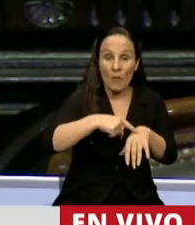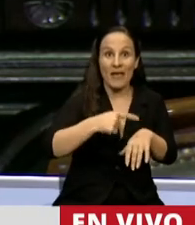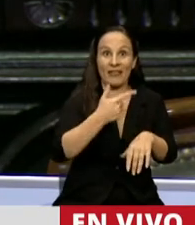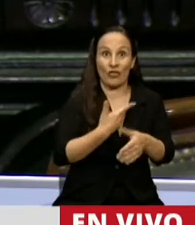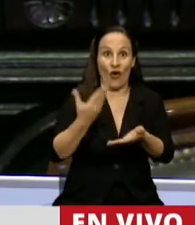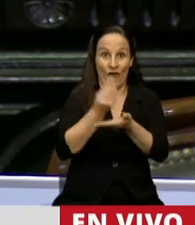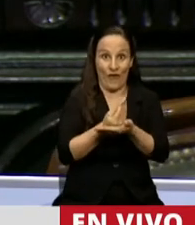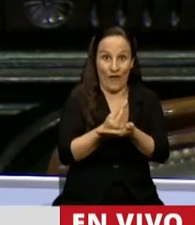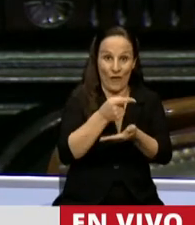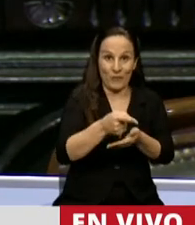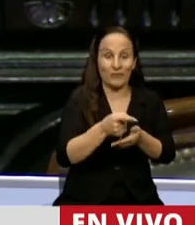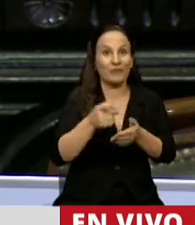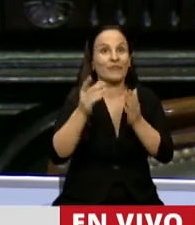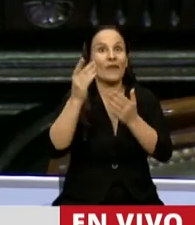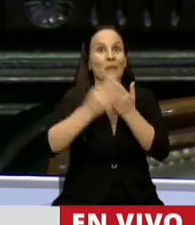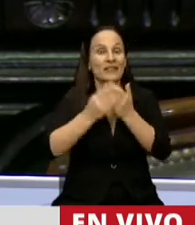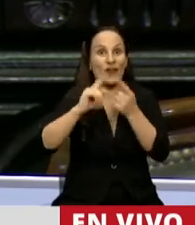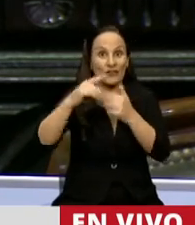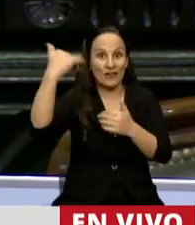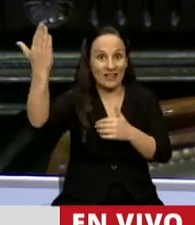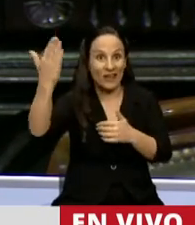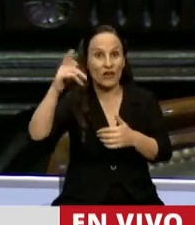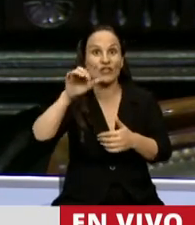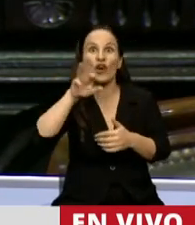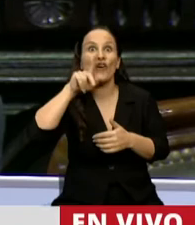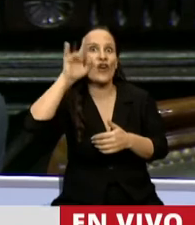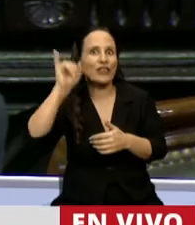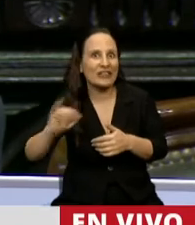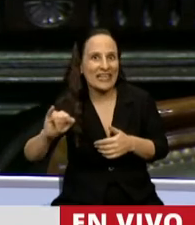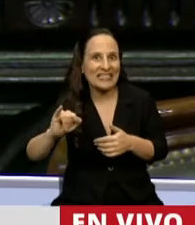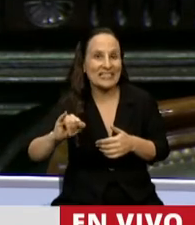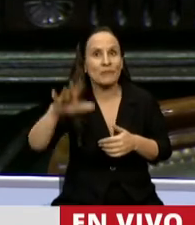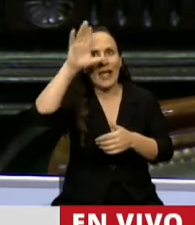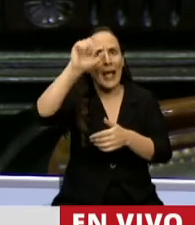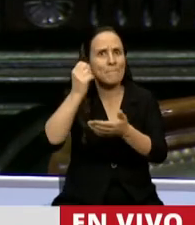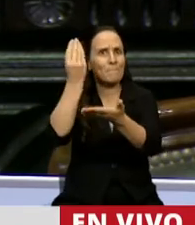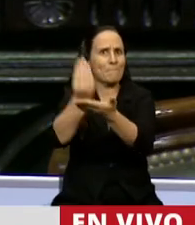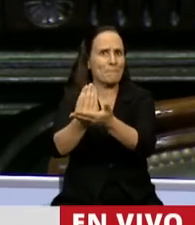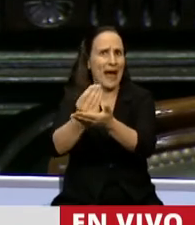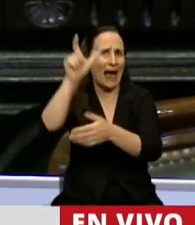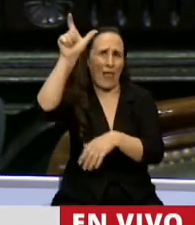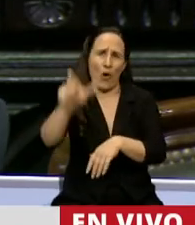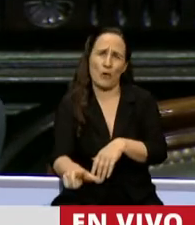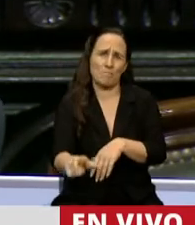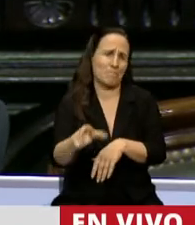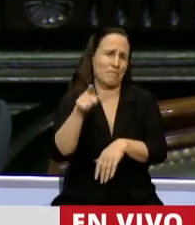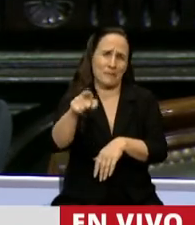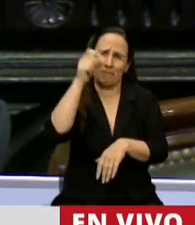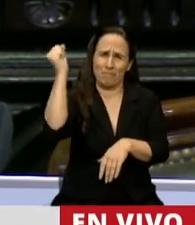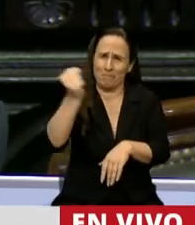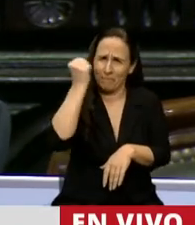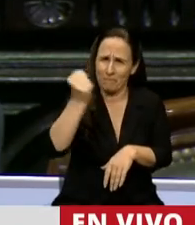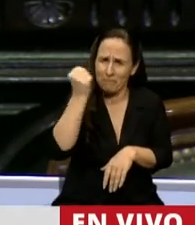Zavala Ortiz, y con un excelentísimo embajador miembro del cuerpo diplomático argentino que fue quien sostuvo